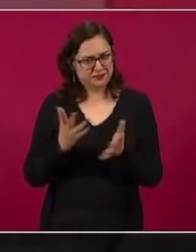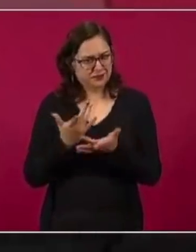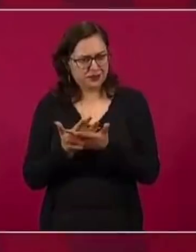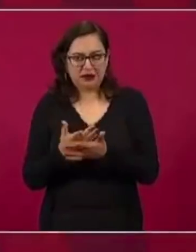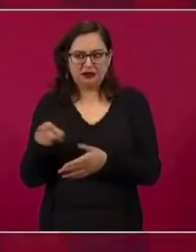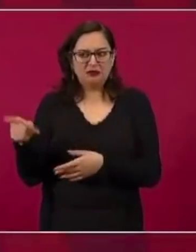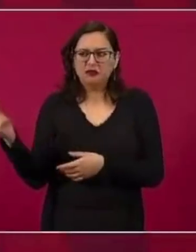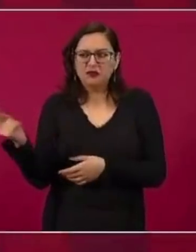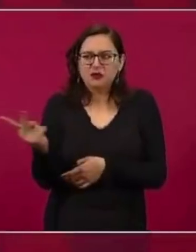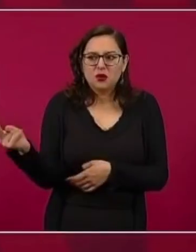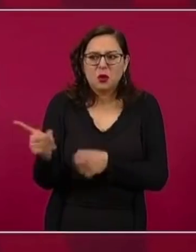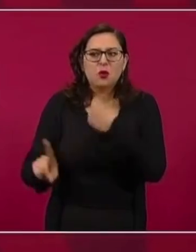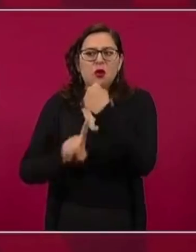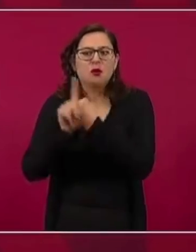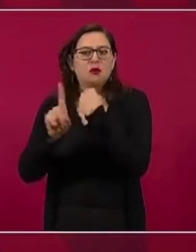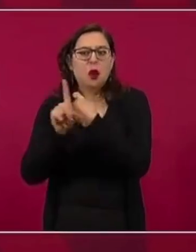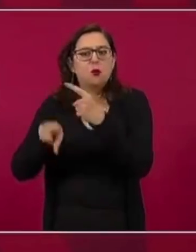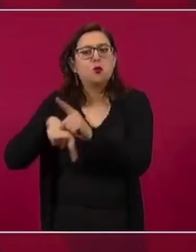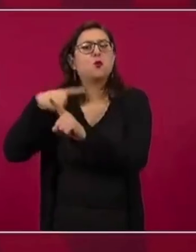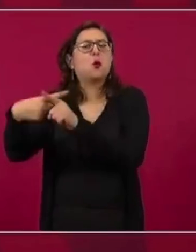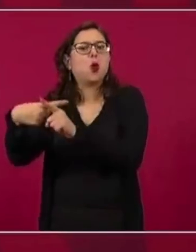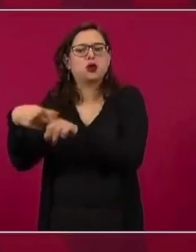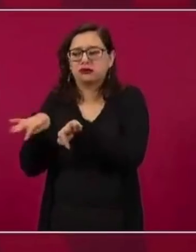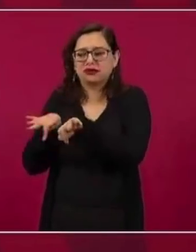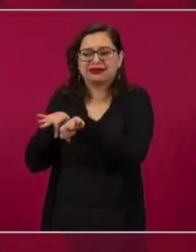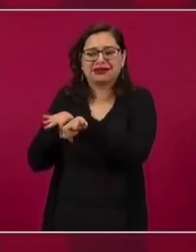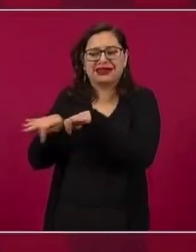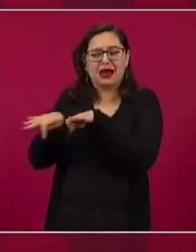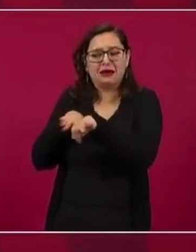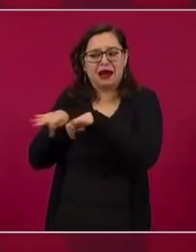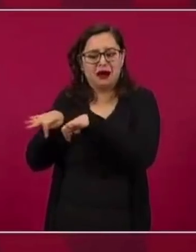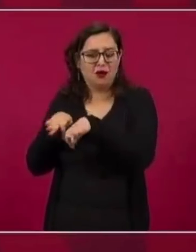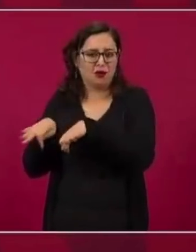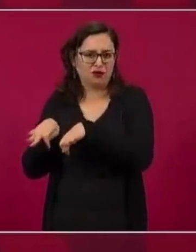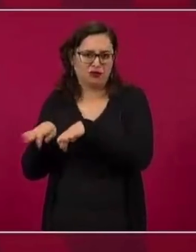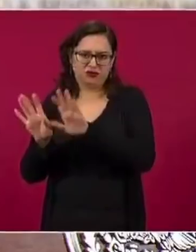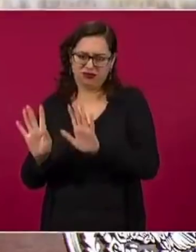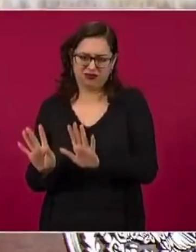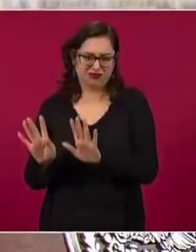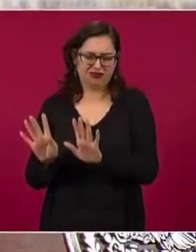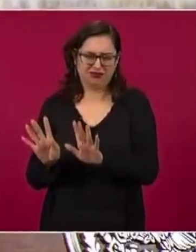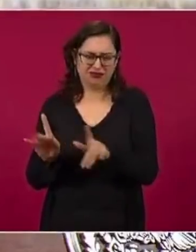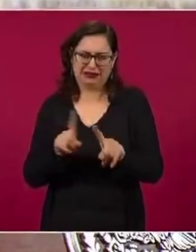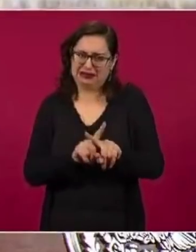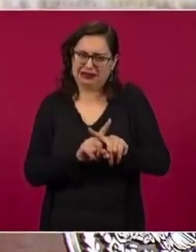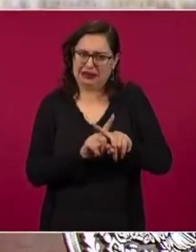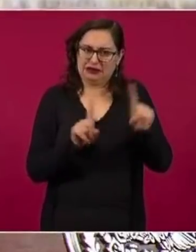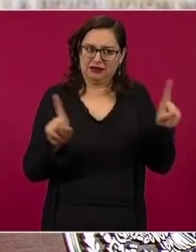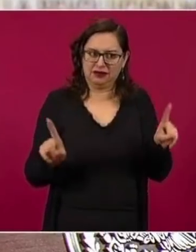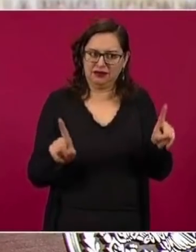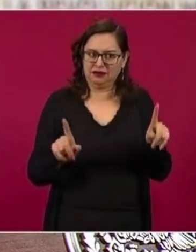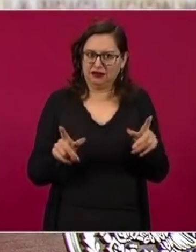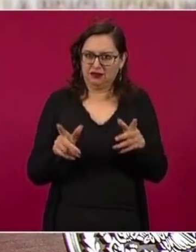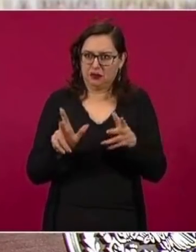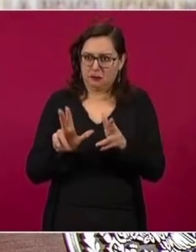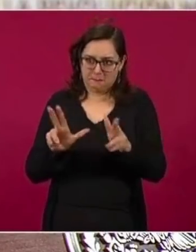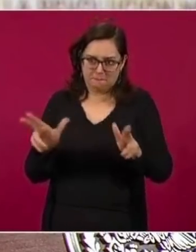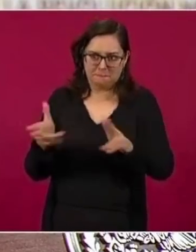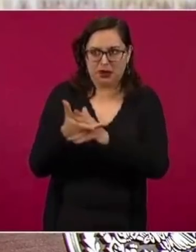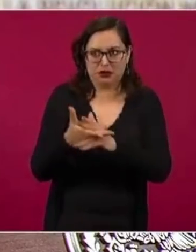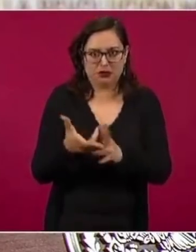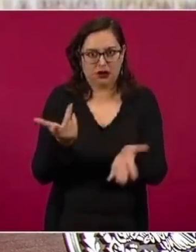No es responsable